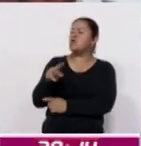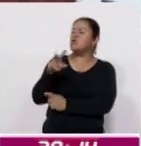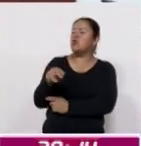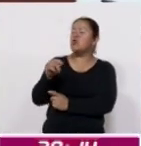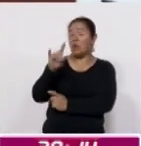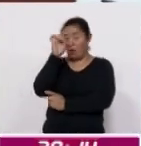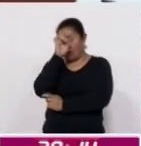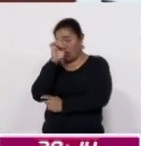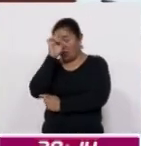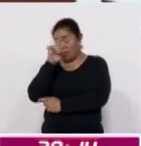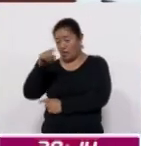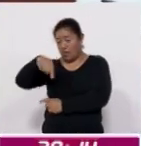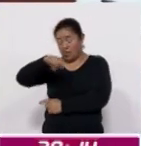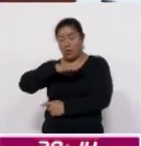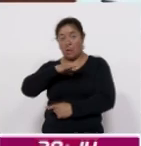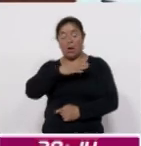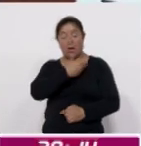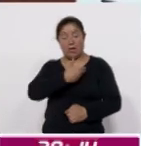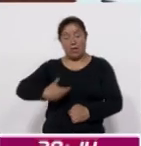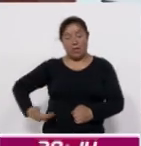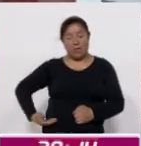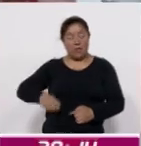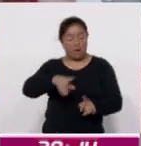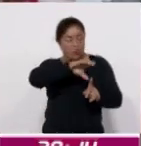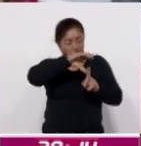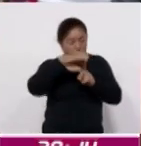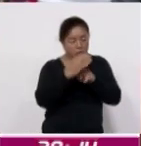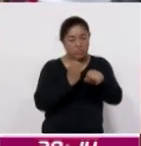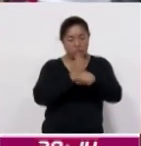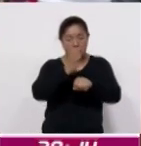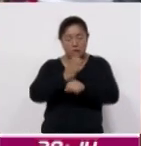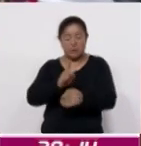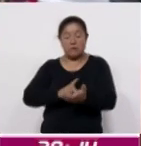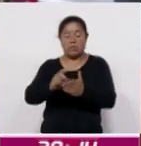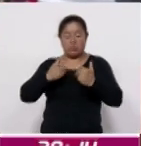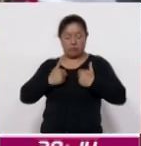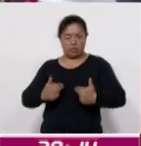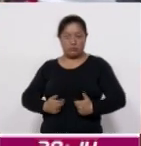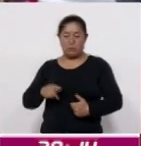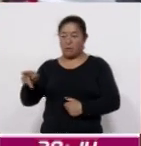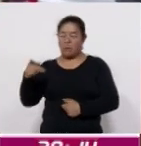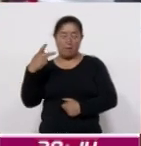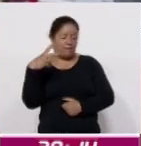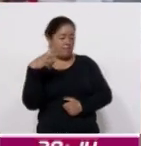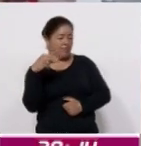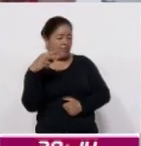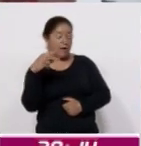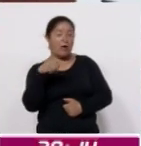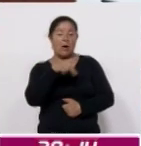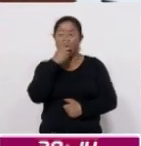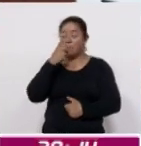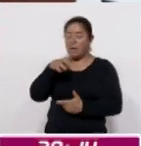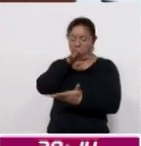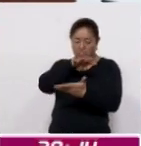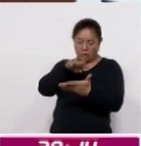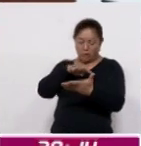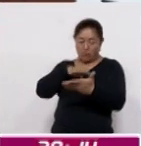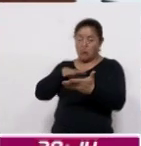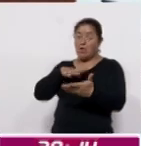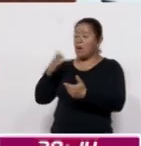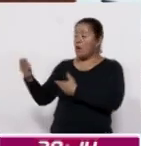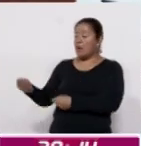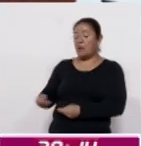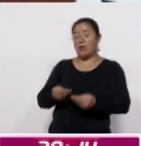la recomendación expedida por la presidencia de la Comisión Estatal de los Derechos Humanos. Durante la sesión, se leyó el oficio enviado por el